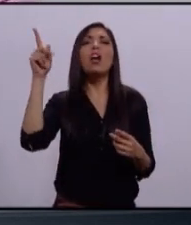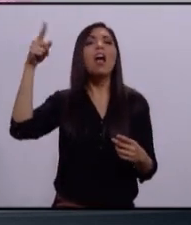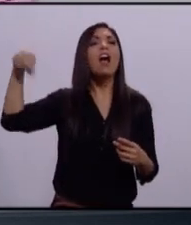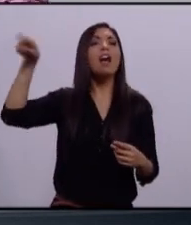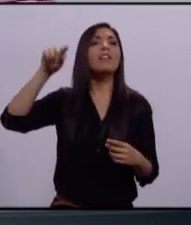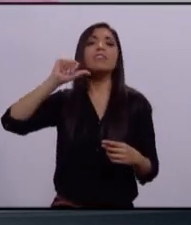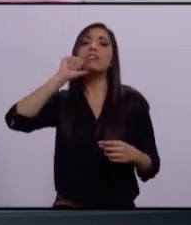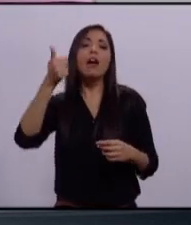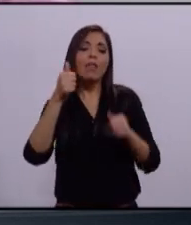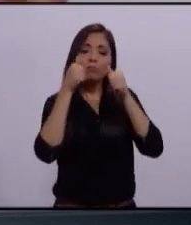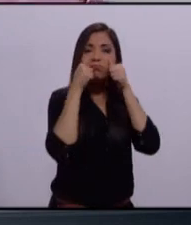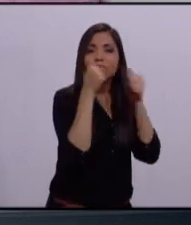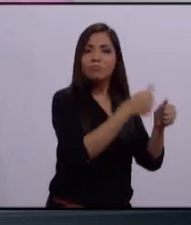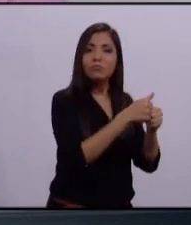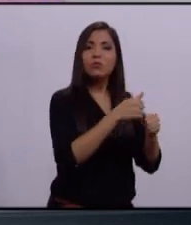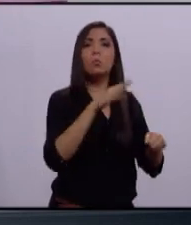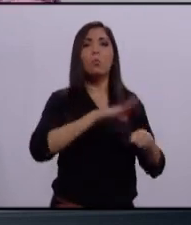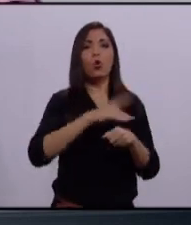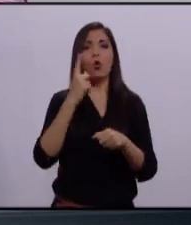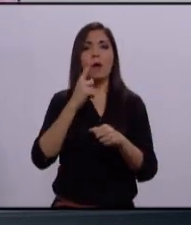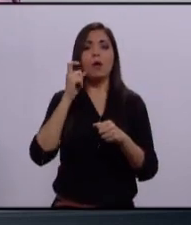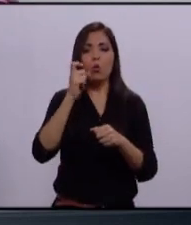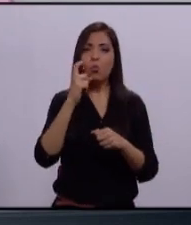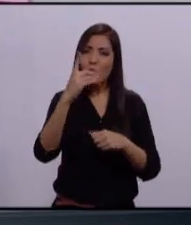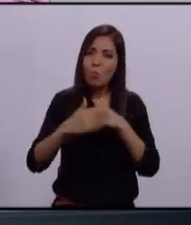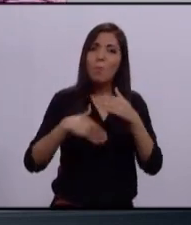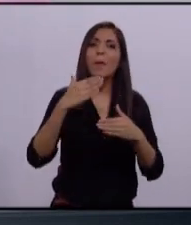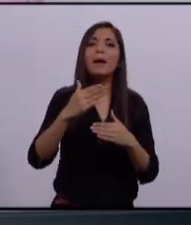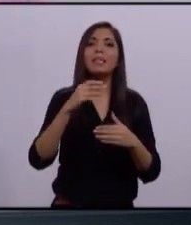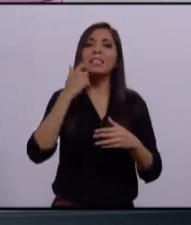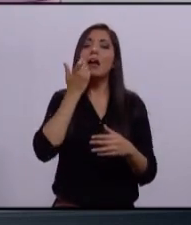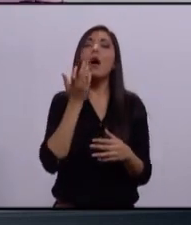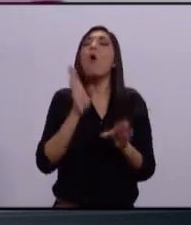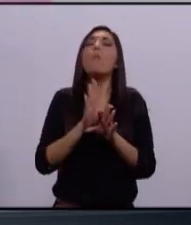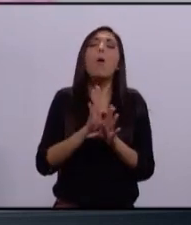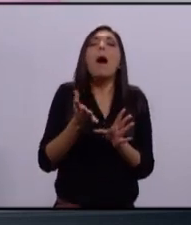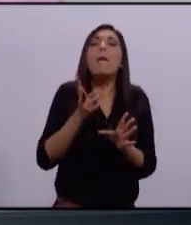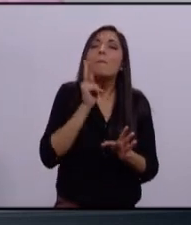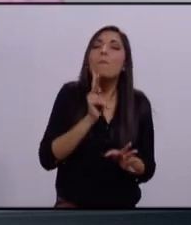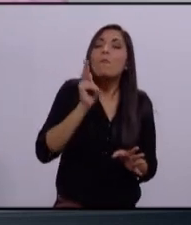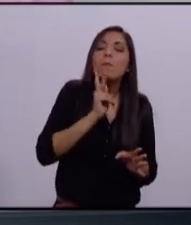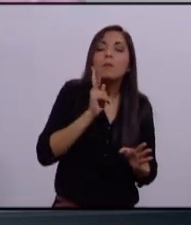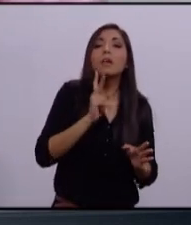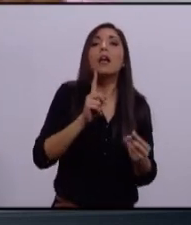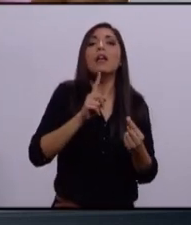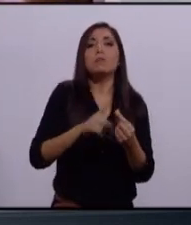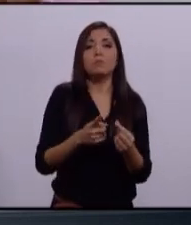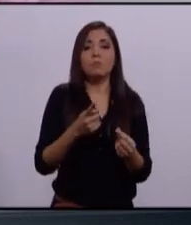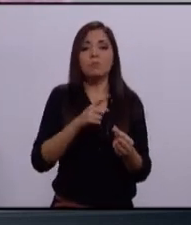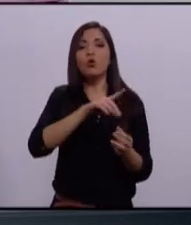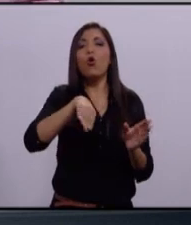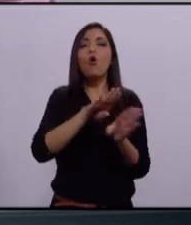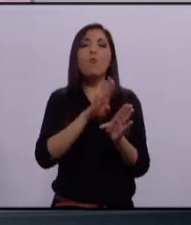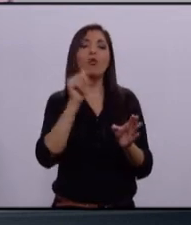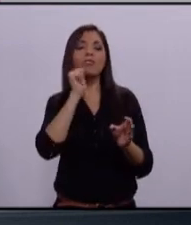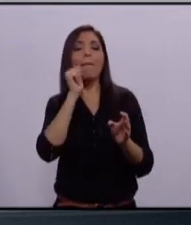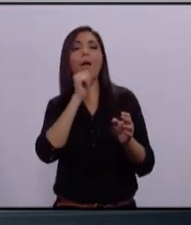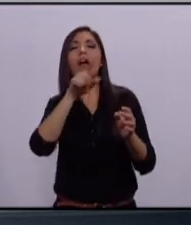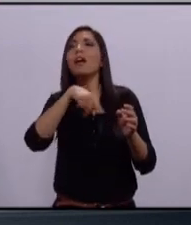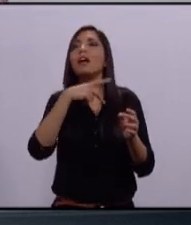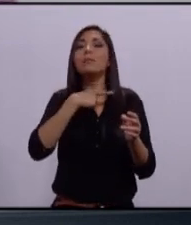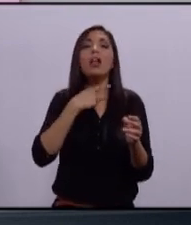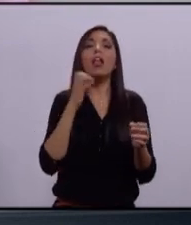Aquella gente que viene a tratarnos una vez más y hacer la intentona. Hacer la intentona por caer a los engaños de siempre.